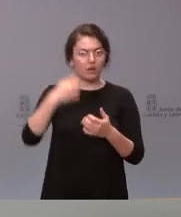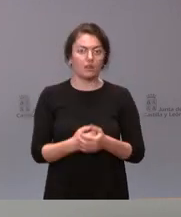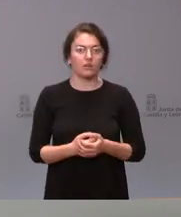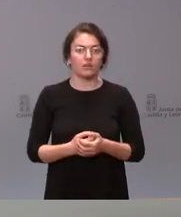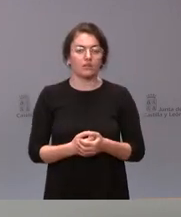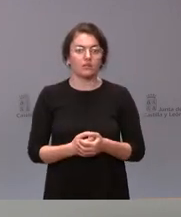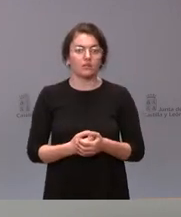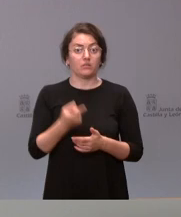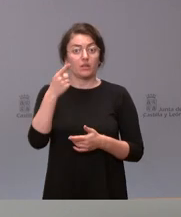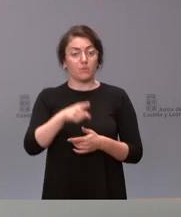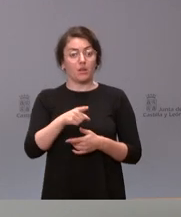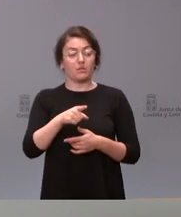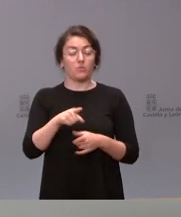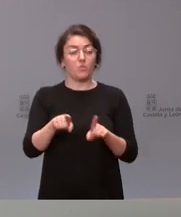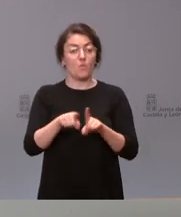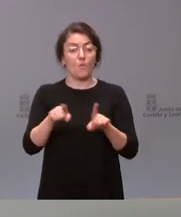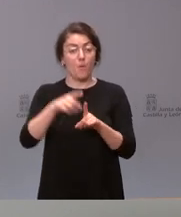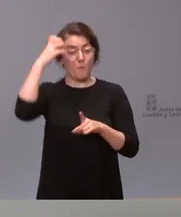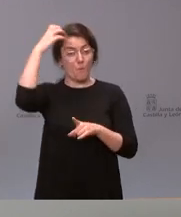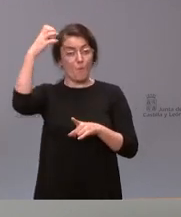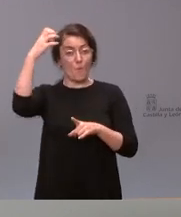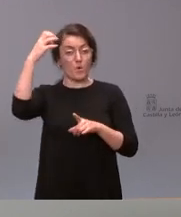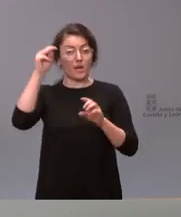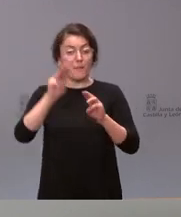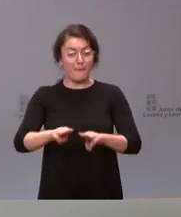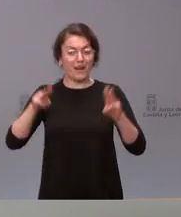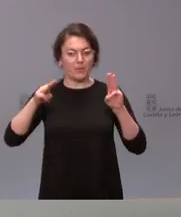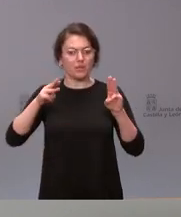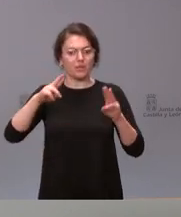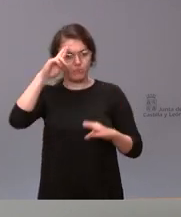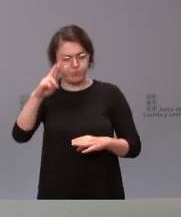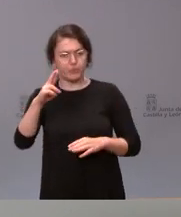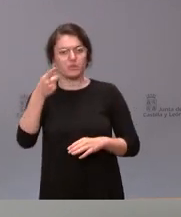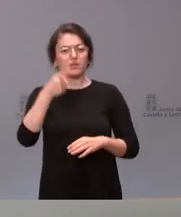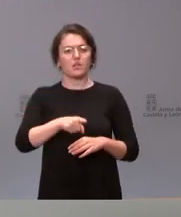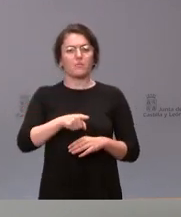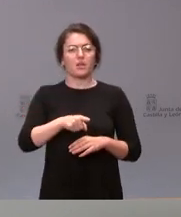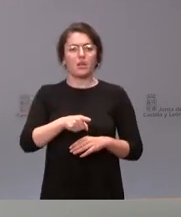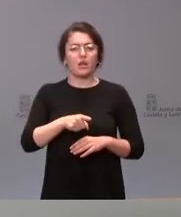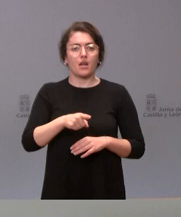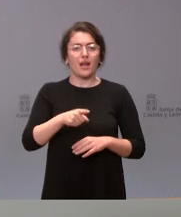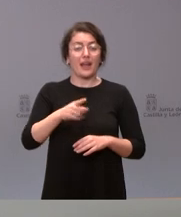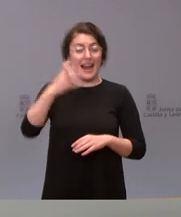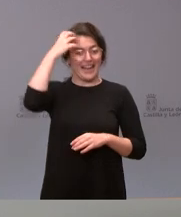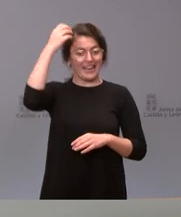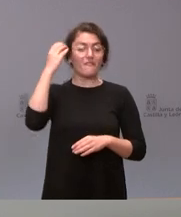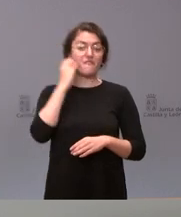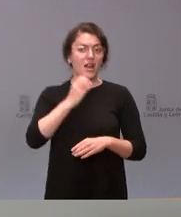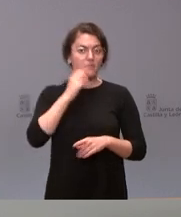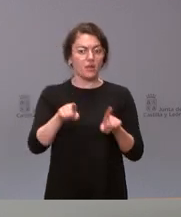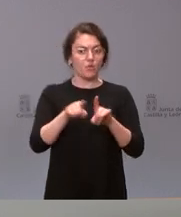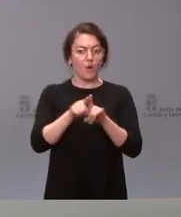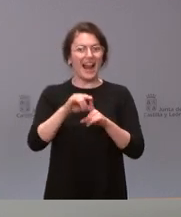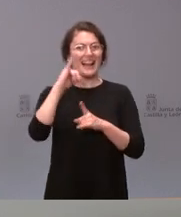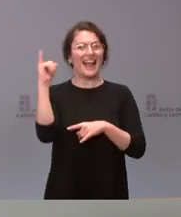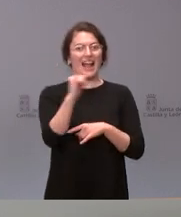y en su majestad el Rey Felipe VI, como jefe del Estado, que cuenta con todo nuestro apoyo,